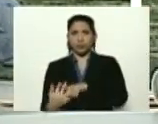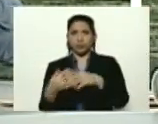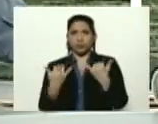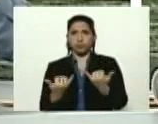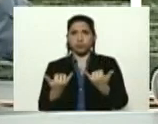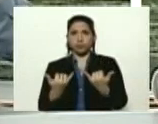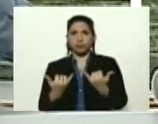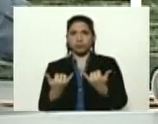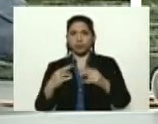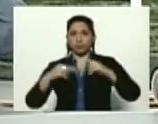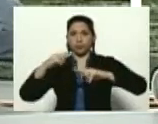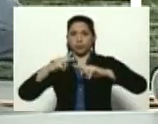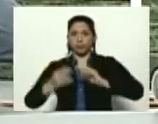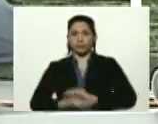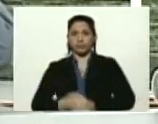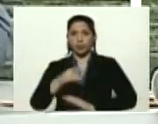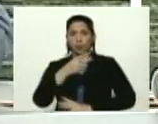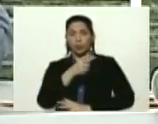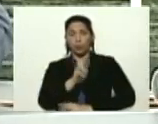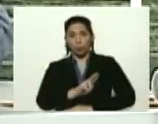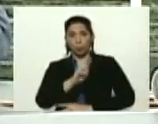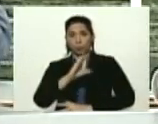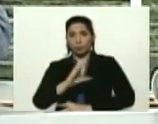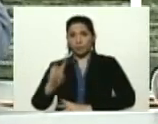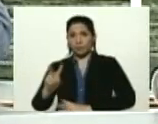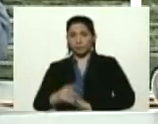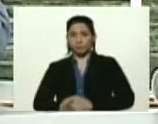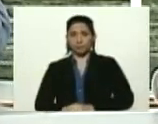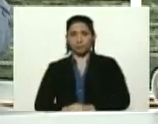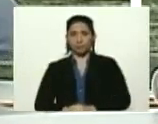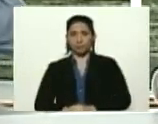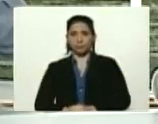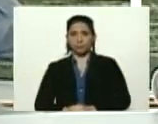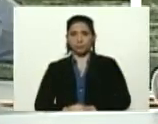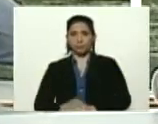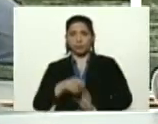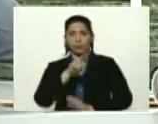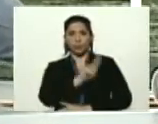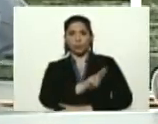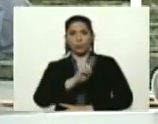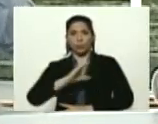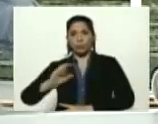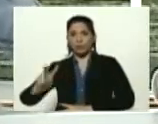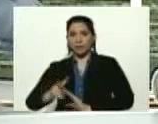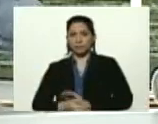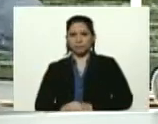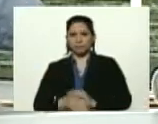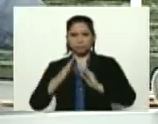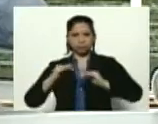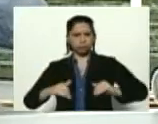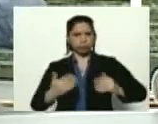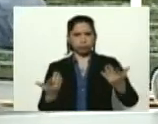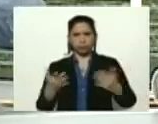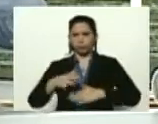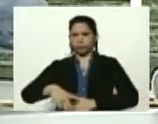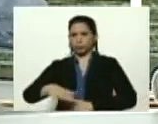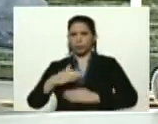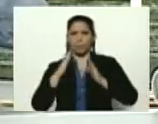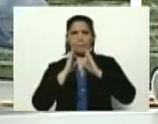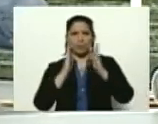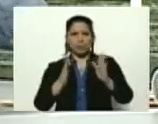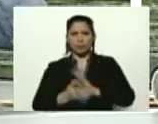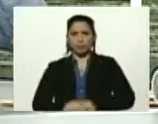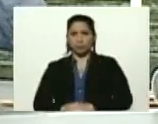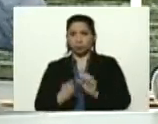arquitectónica de la Universidad Central de Venezuela, de la UUUCB. En todo el pasillo que queda